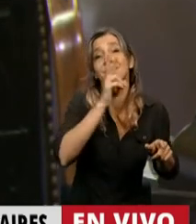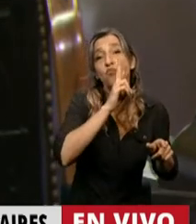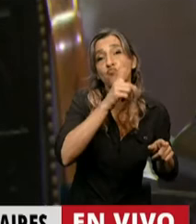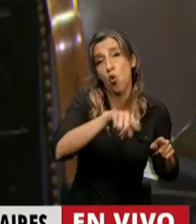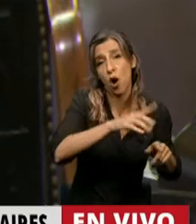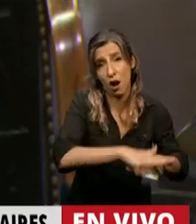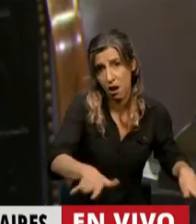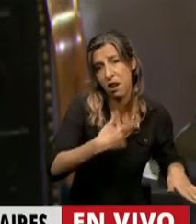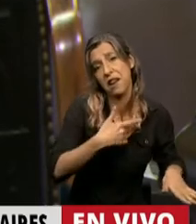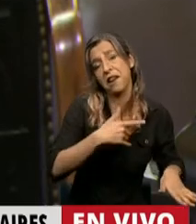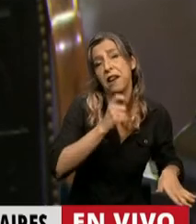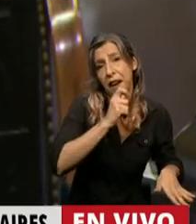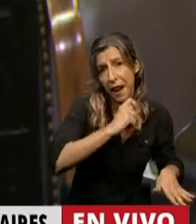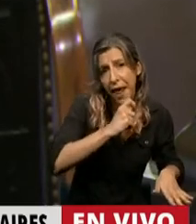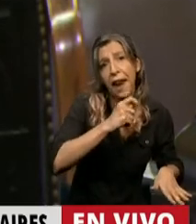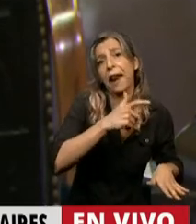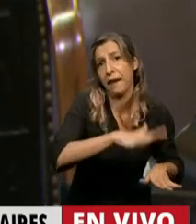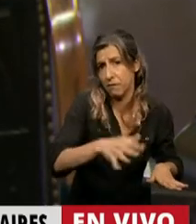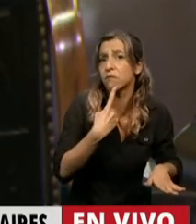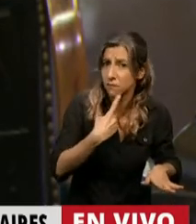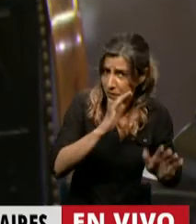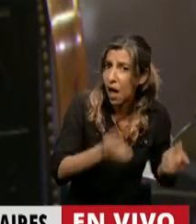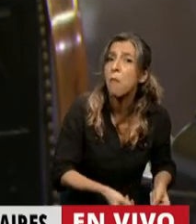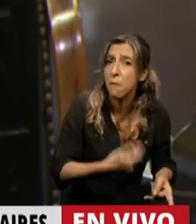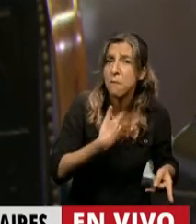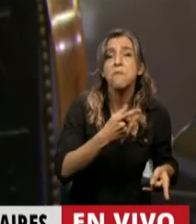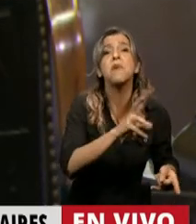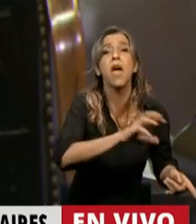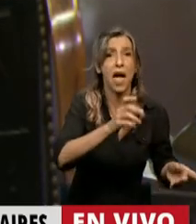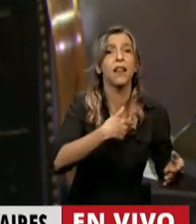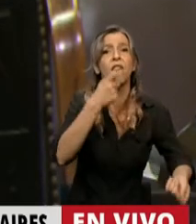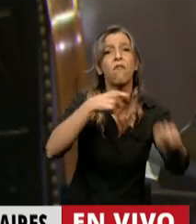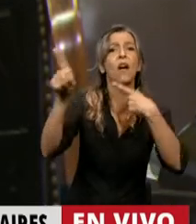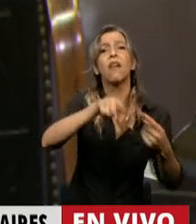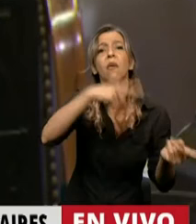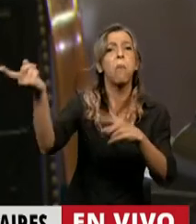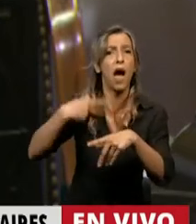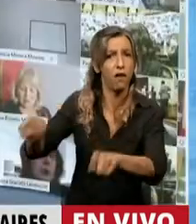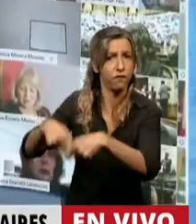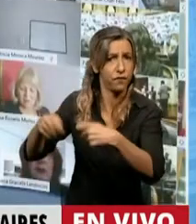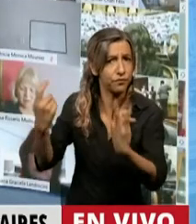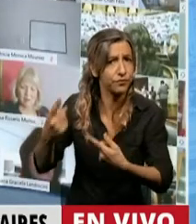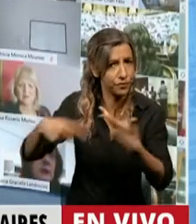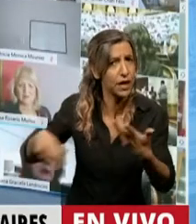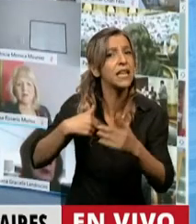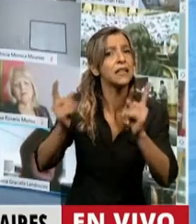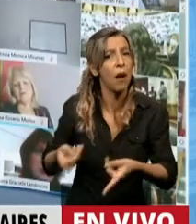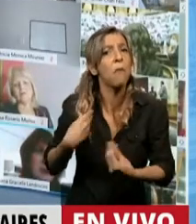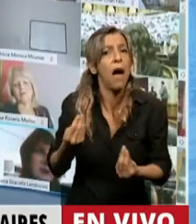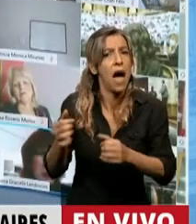mujeres, de niñas, de niños y también la explotación laboral en condiciones de servidumbre